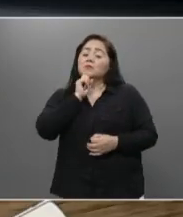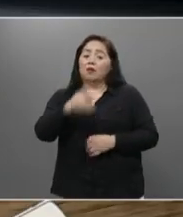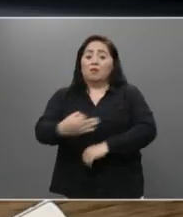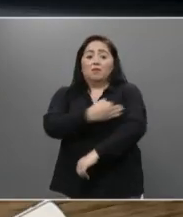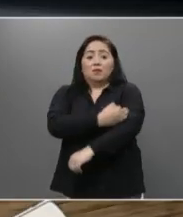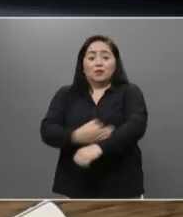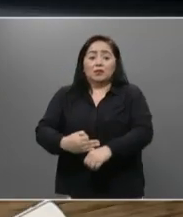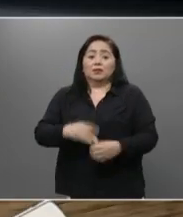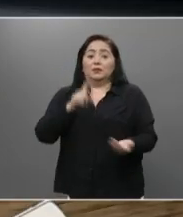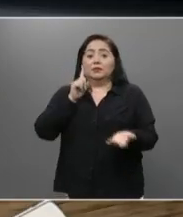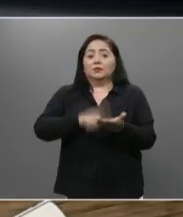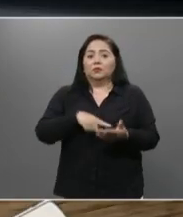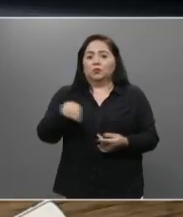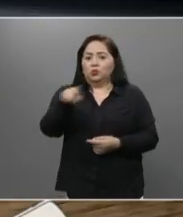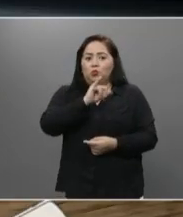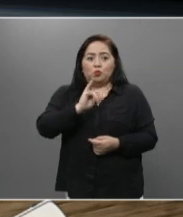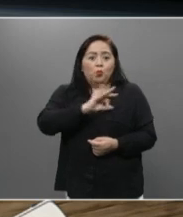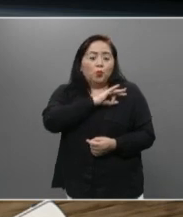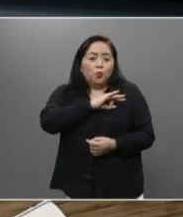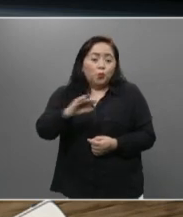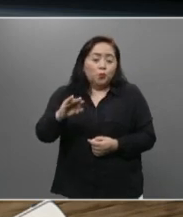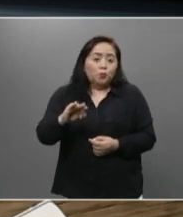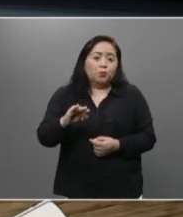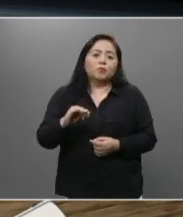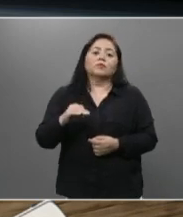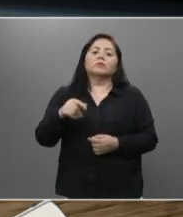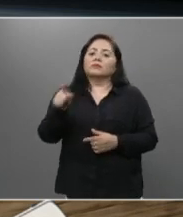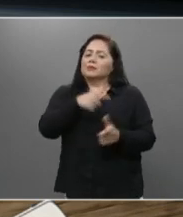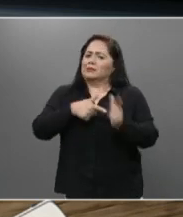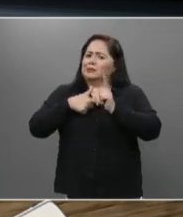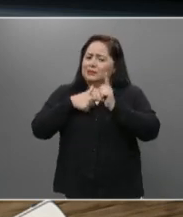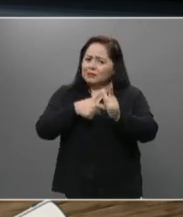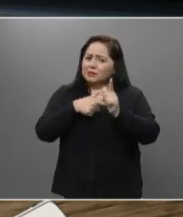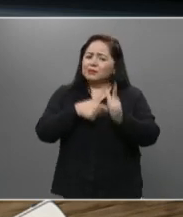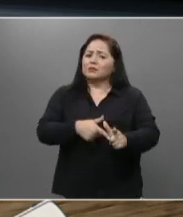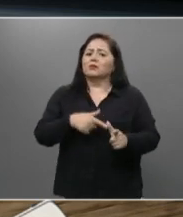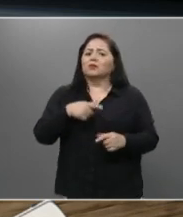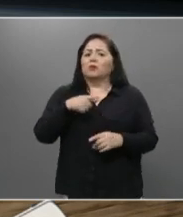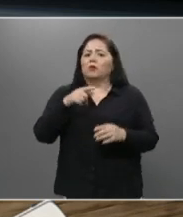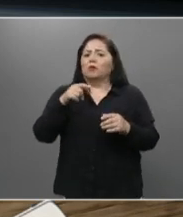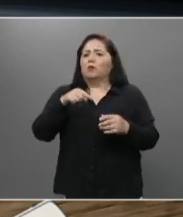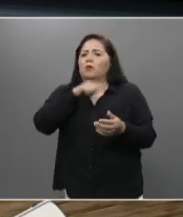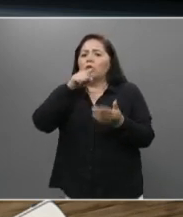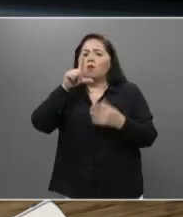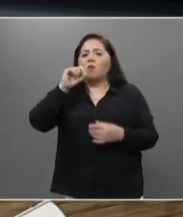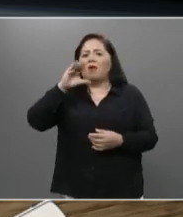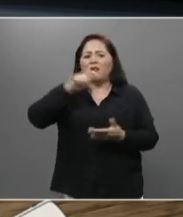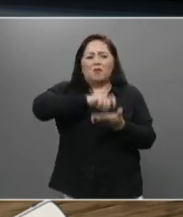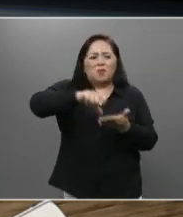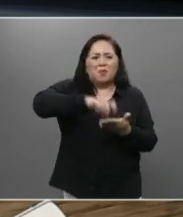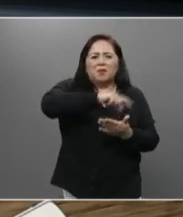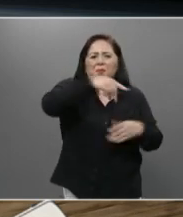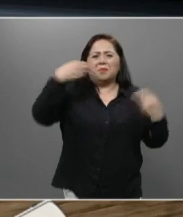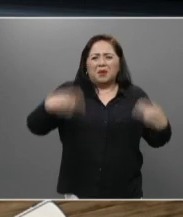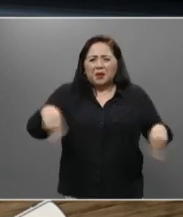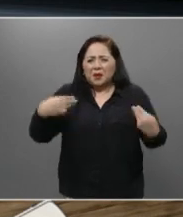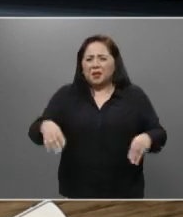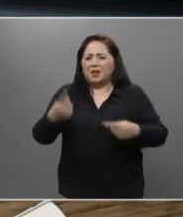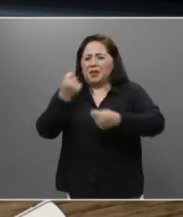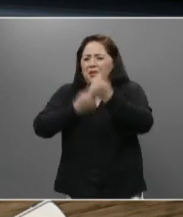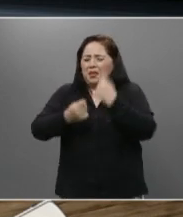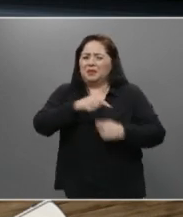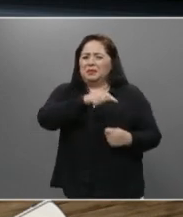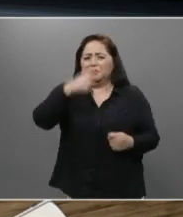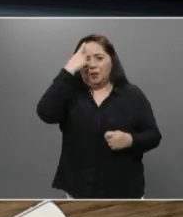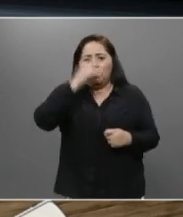familias que en la medida de sus posibilidades sigan consumiendo en comercios locales para mantener el